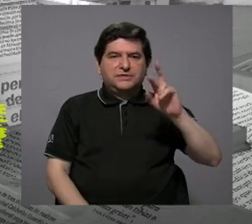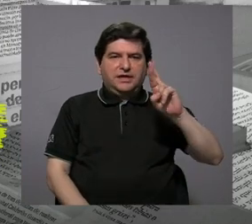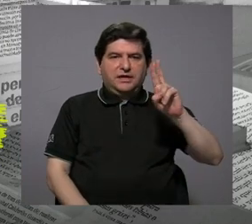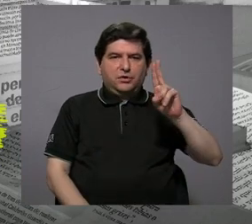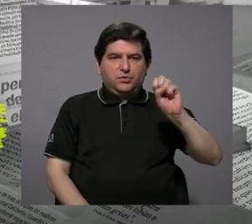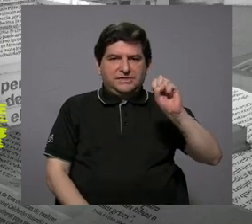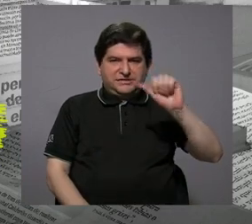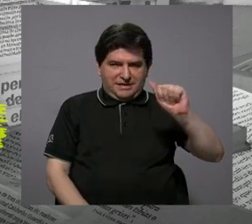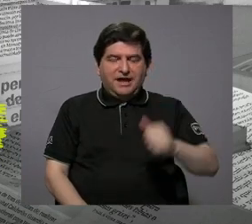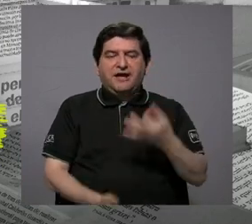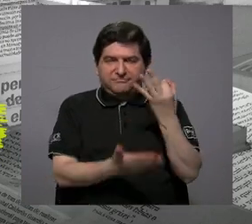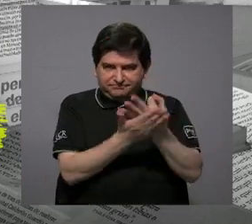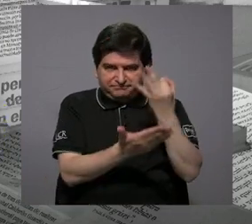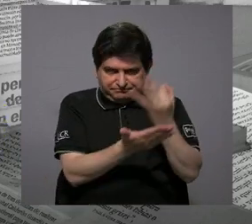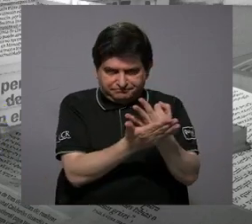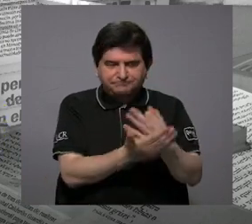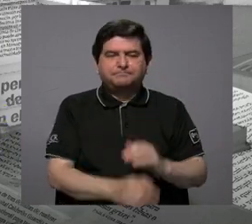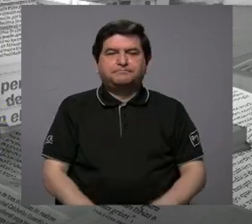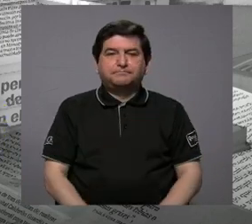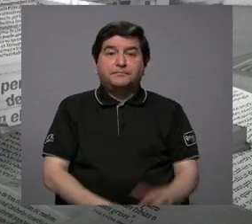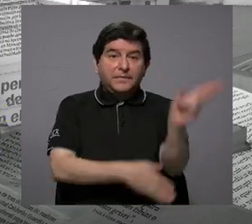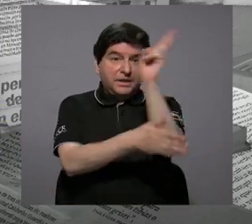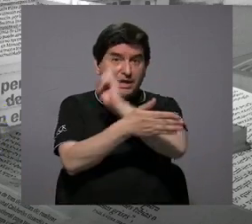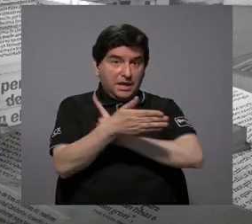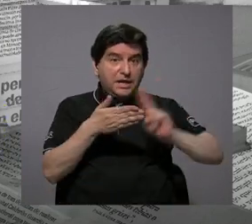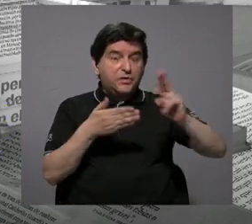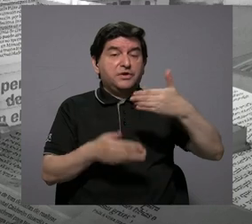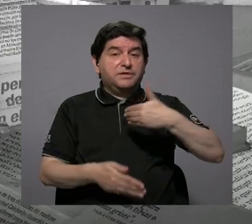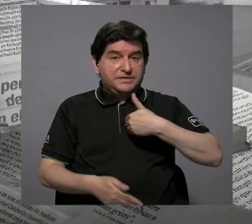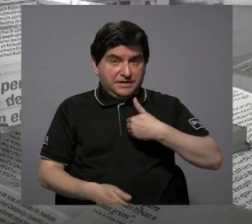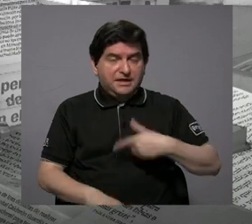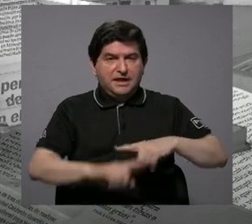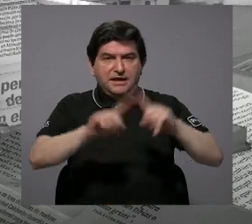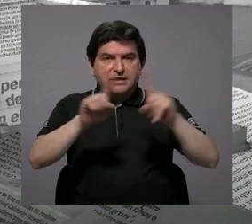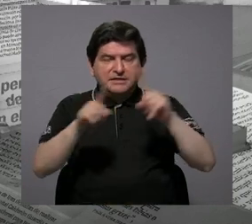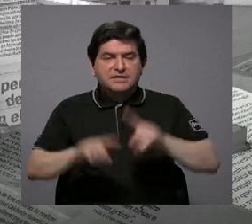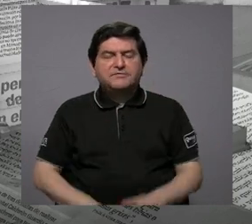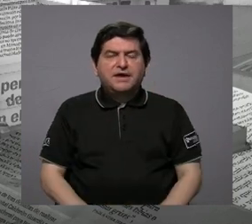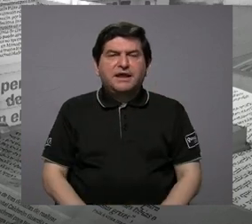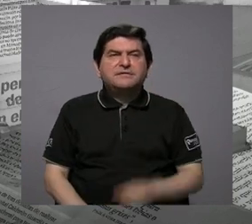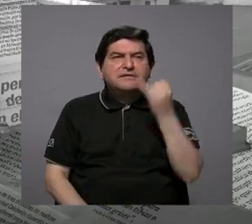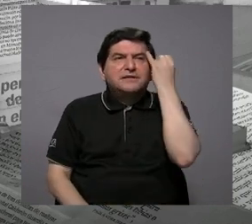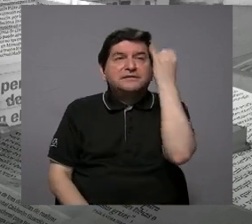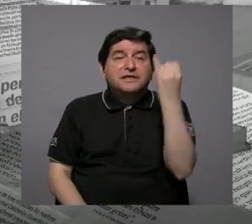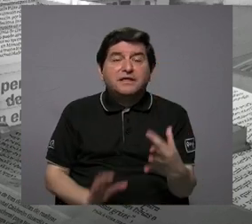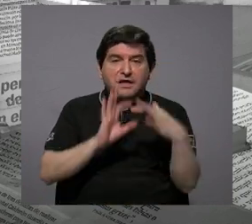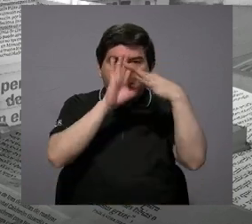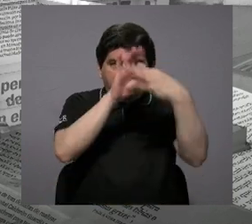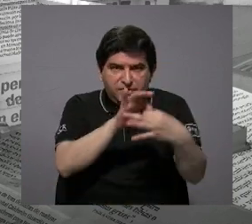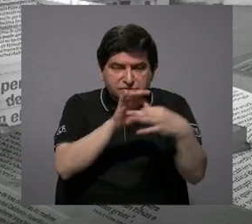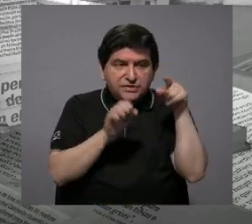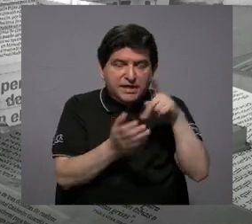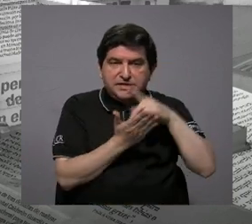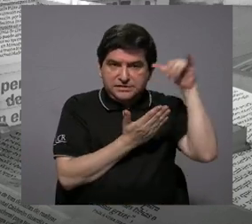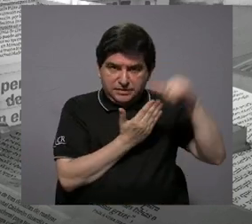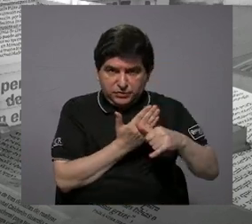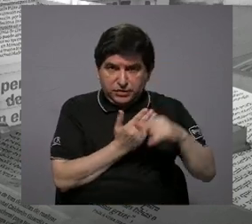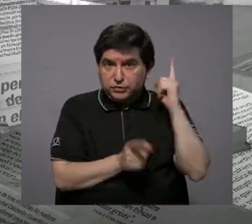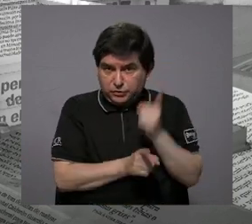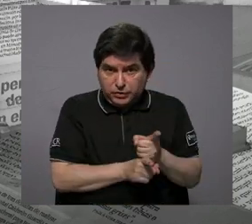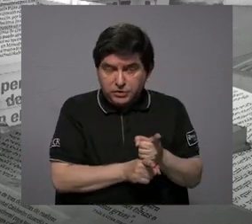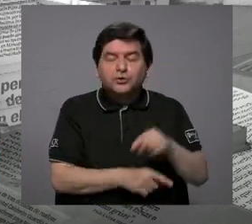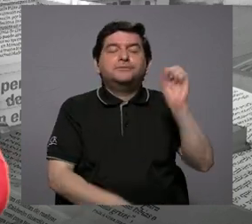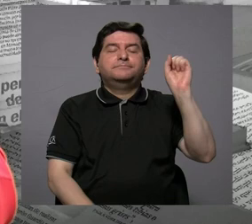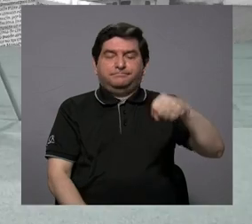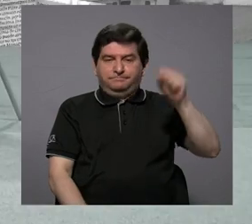financiado por CRUSA, y que la universidad tiene una serie de iniciativas ligadas a ese proyecto. Es eso.